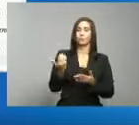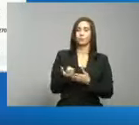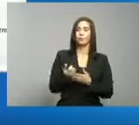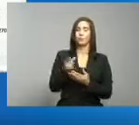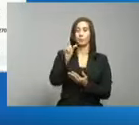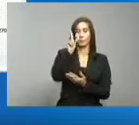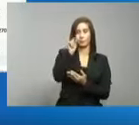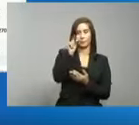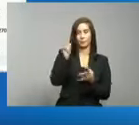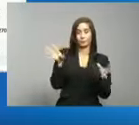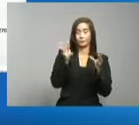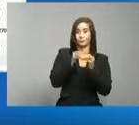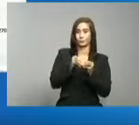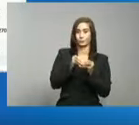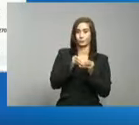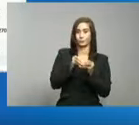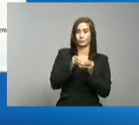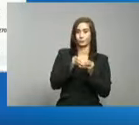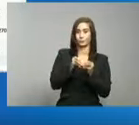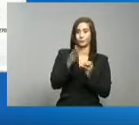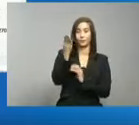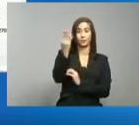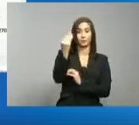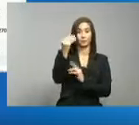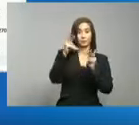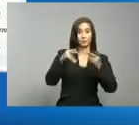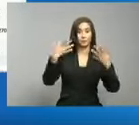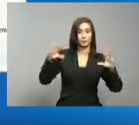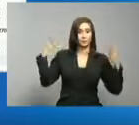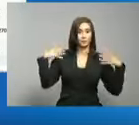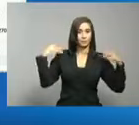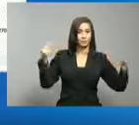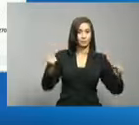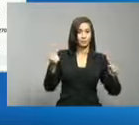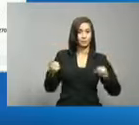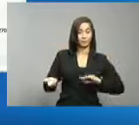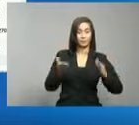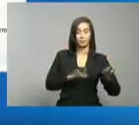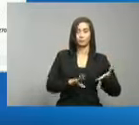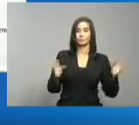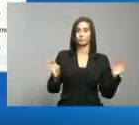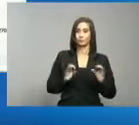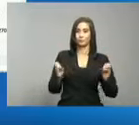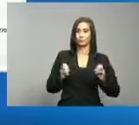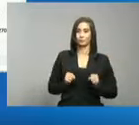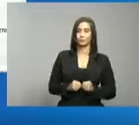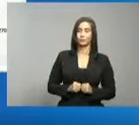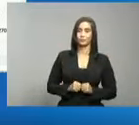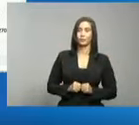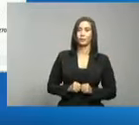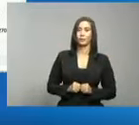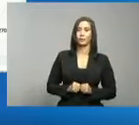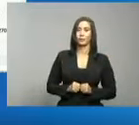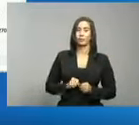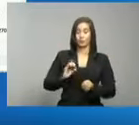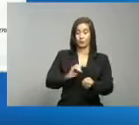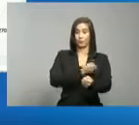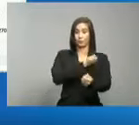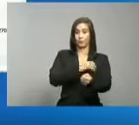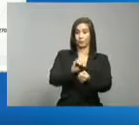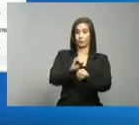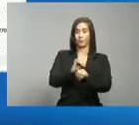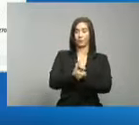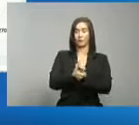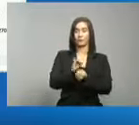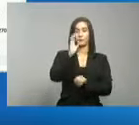20 acumulados, 14 recuperados, cero fallecimientos. San José de Ocoa,